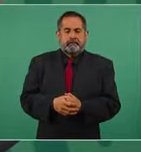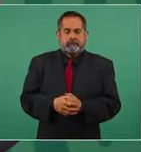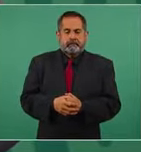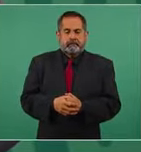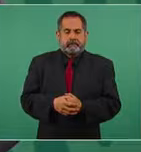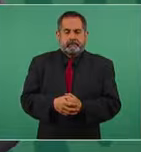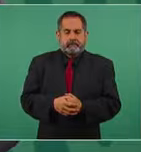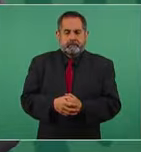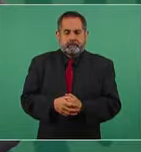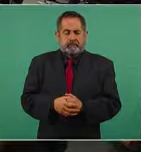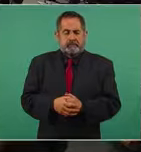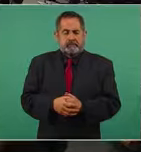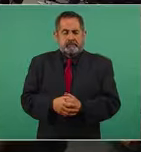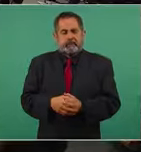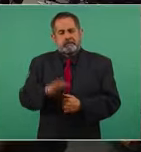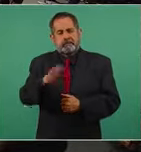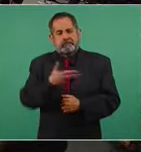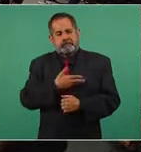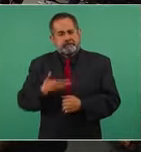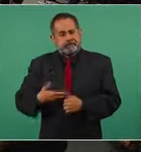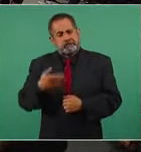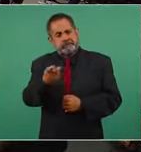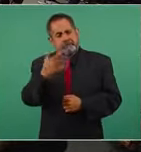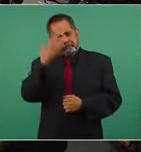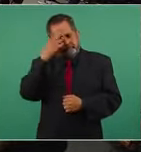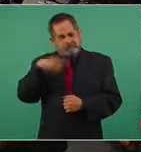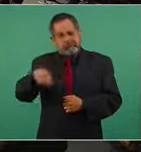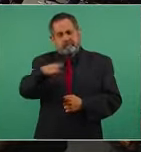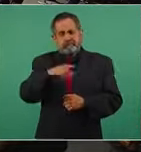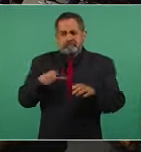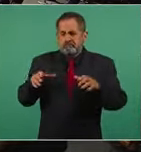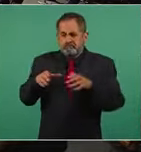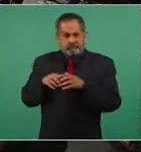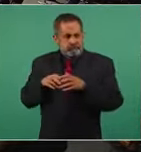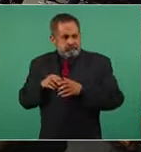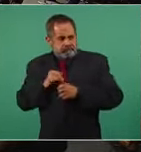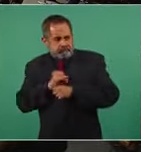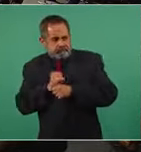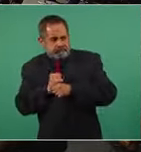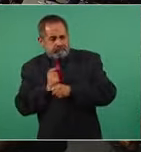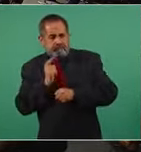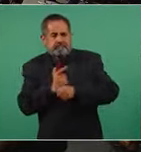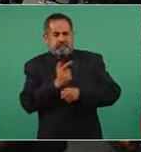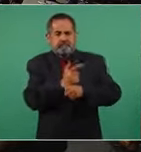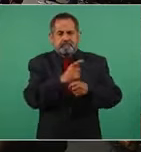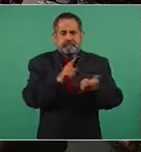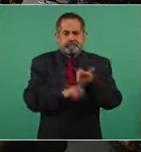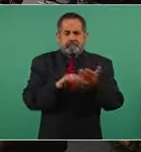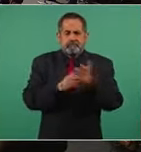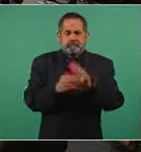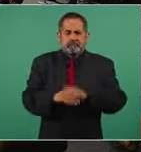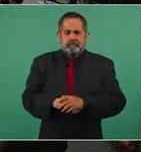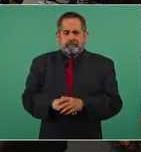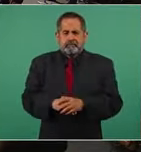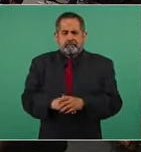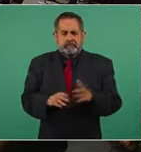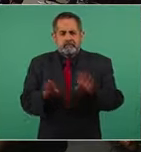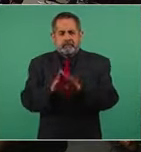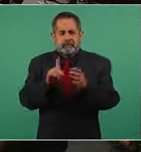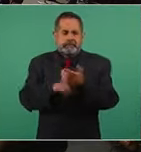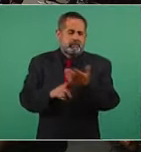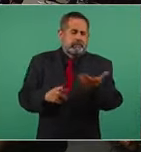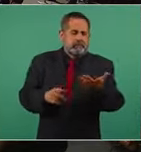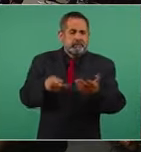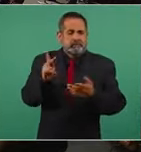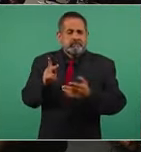presidente es importante saber si los aparatos de inteligencia están dando seguimiento a estas estrategias pero presidente